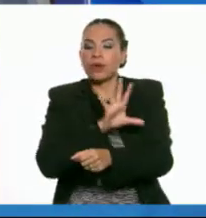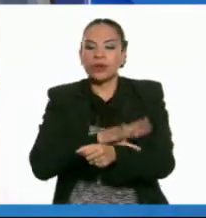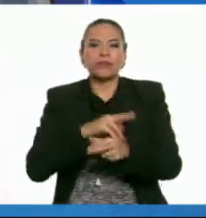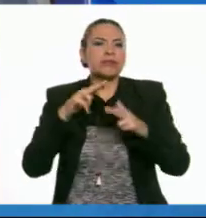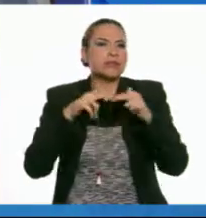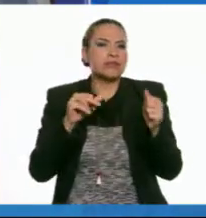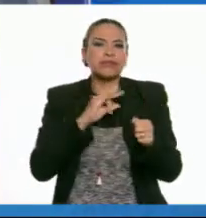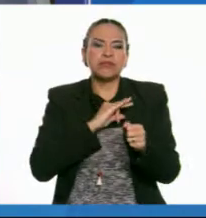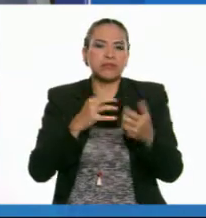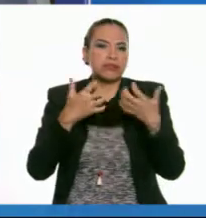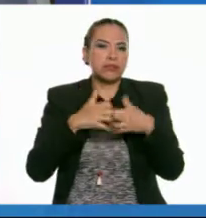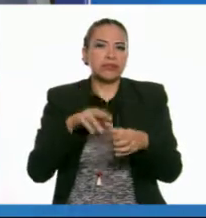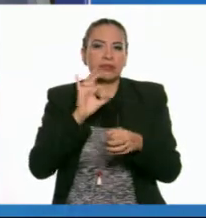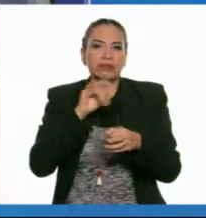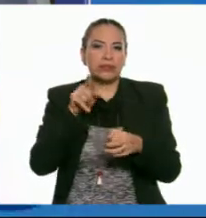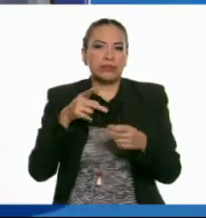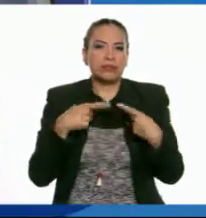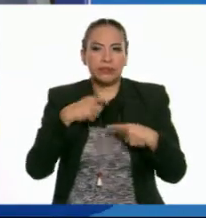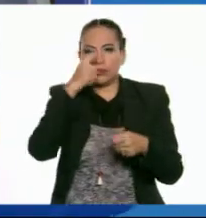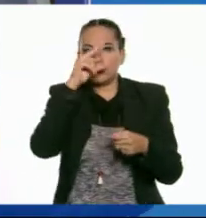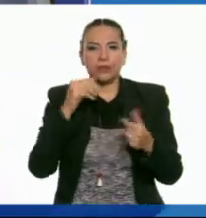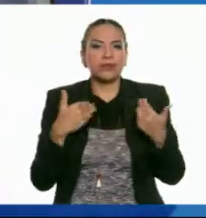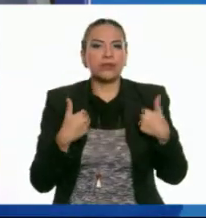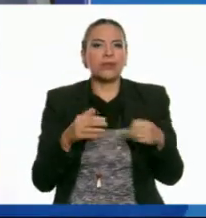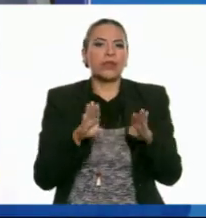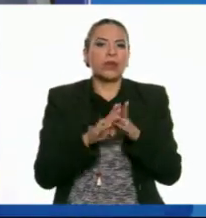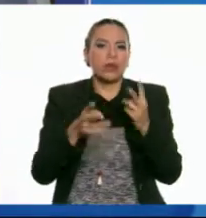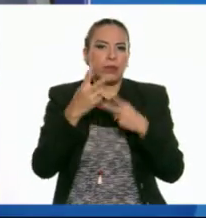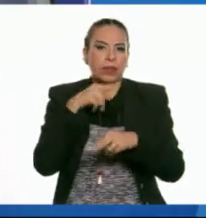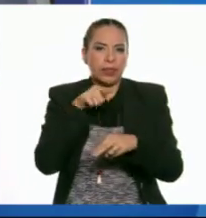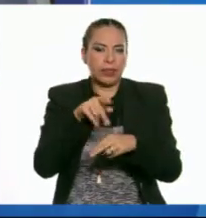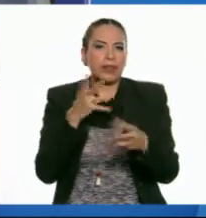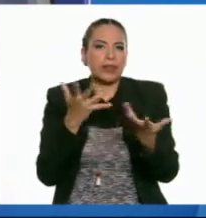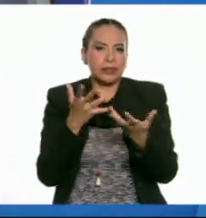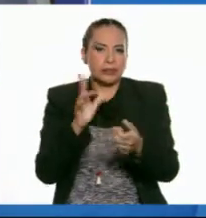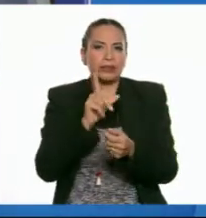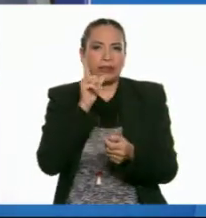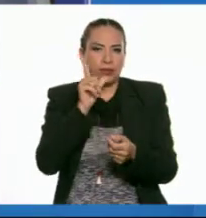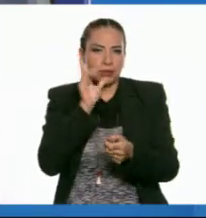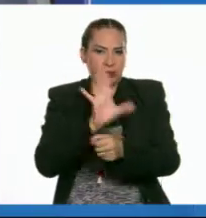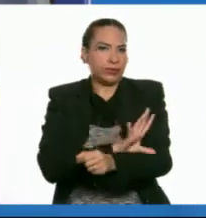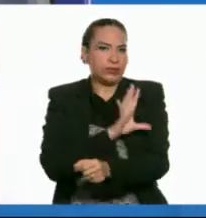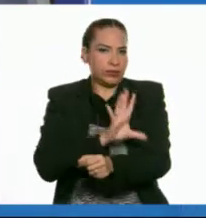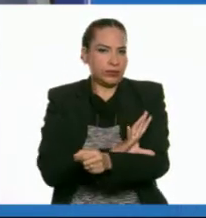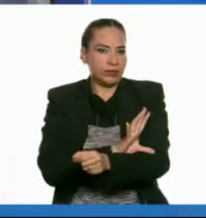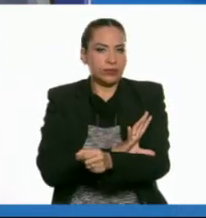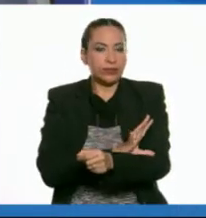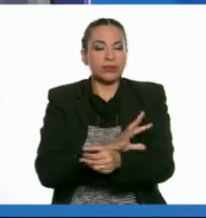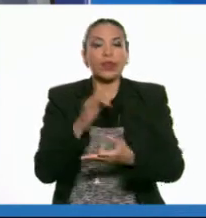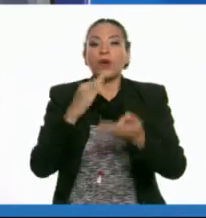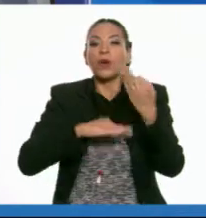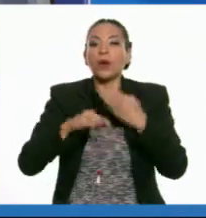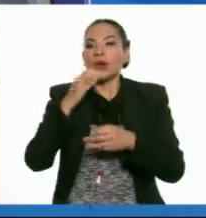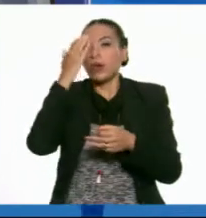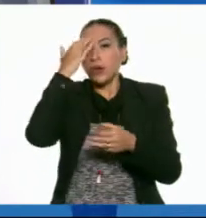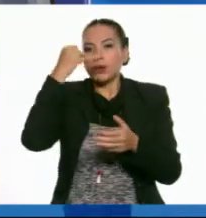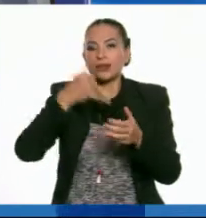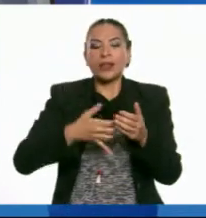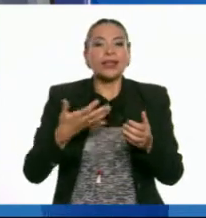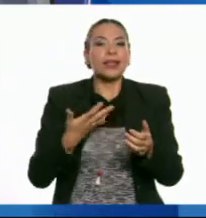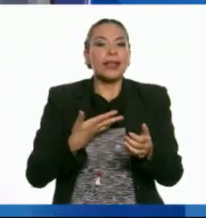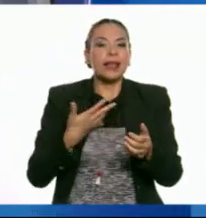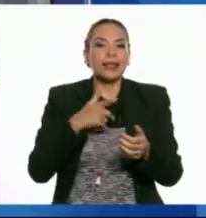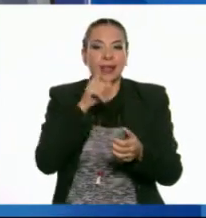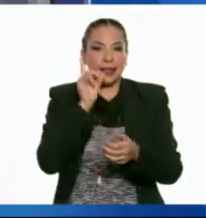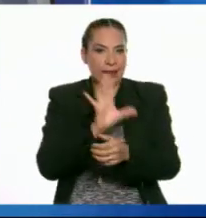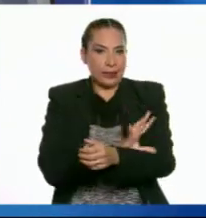podría funcionar adecuadamente si sus creadores no comprendieran la naturaleza de este fenómeno al que llamamos electricidad. Y todo el conocimiento que se tiene